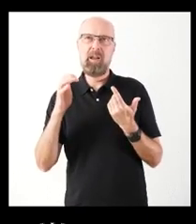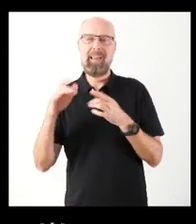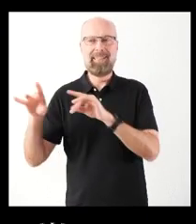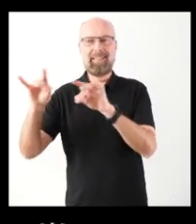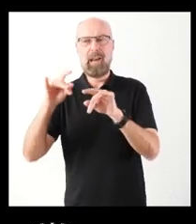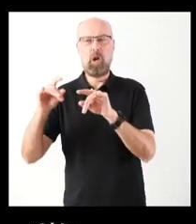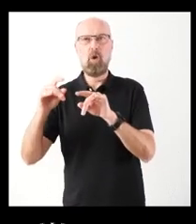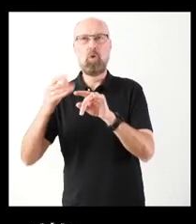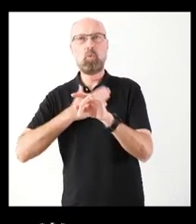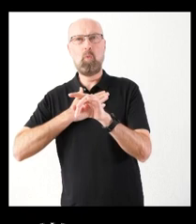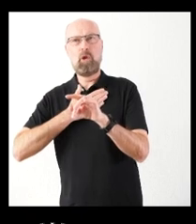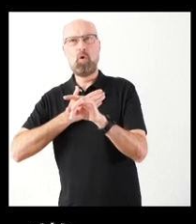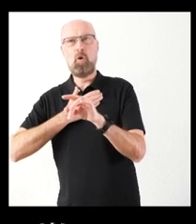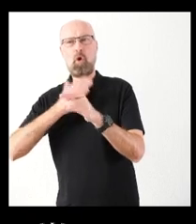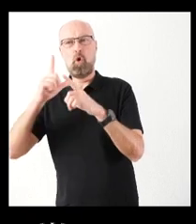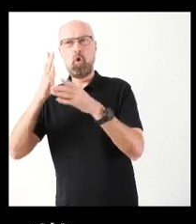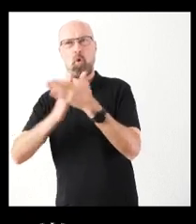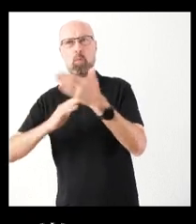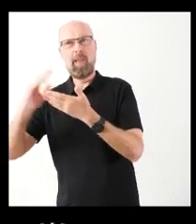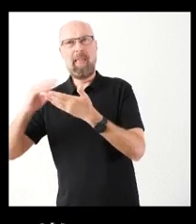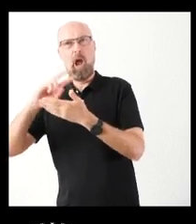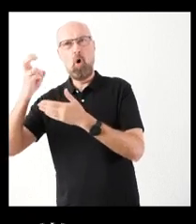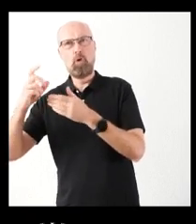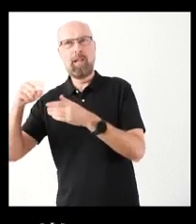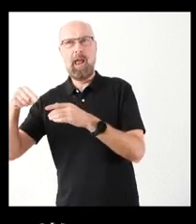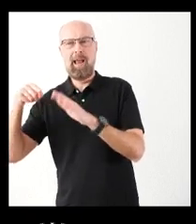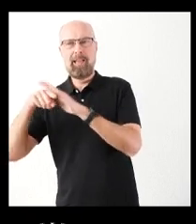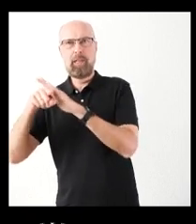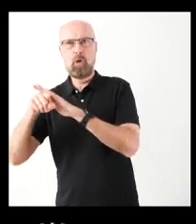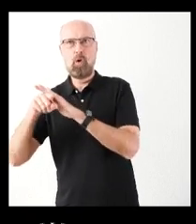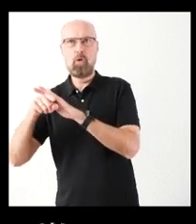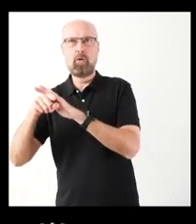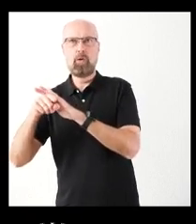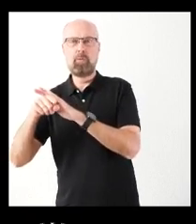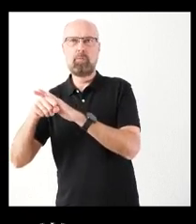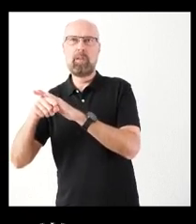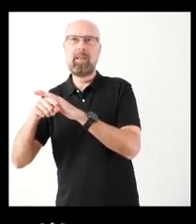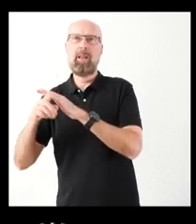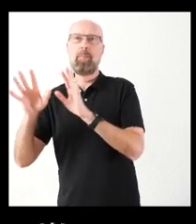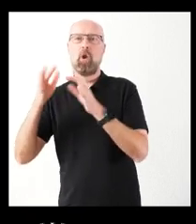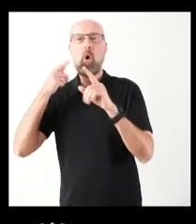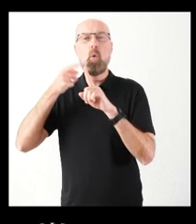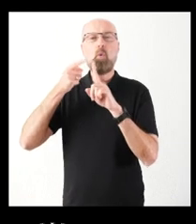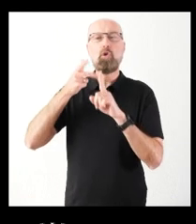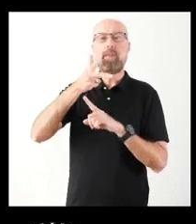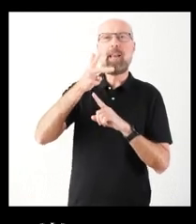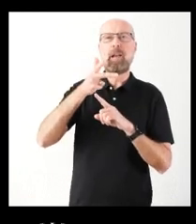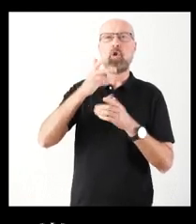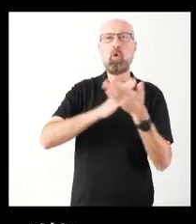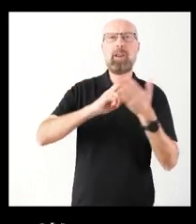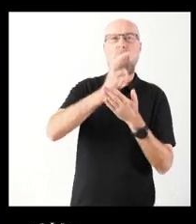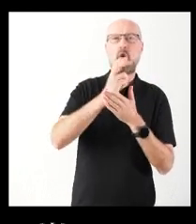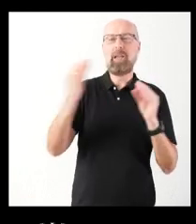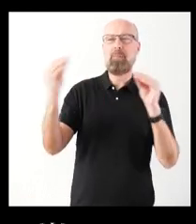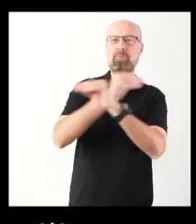ayuntamiento de otra comunidad autónoma el que ejerza o trate de ejercer todos los años allí sus competencias. Incluso ha llevado policía local a este